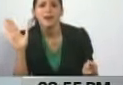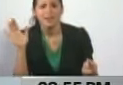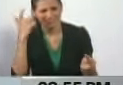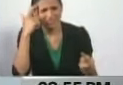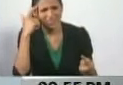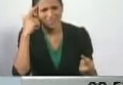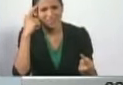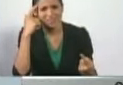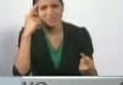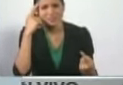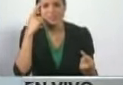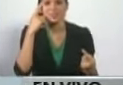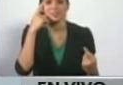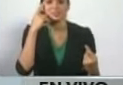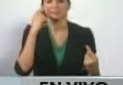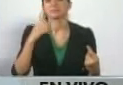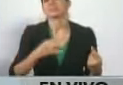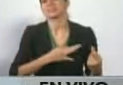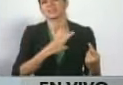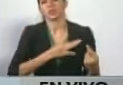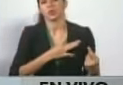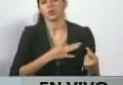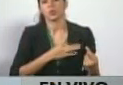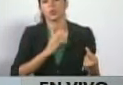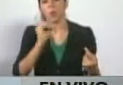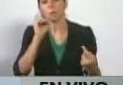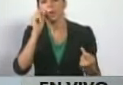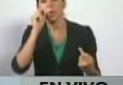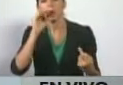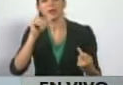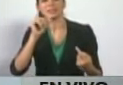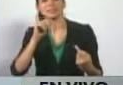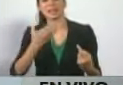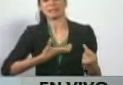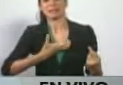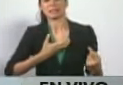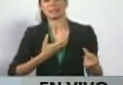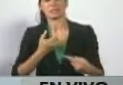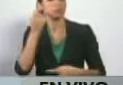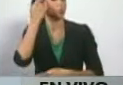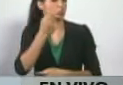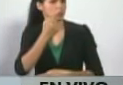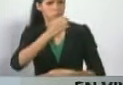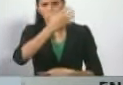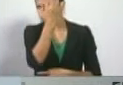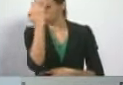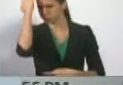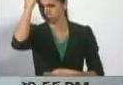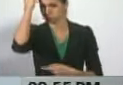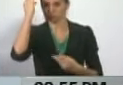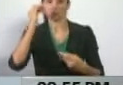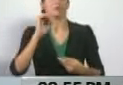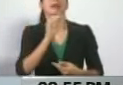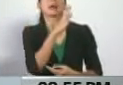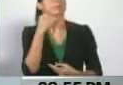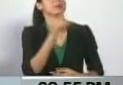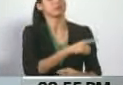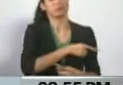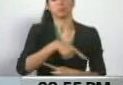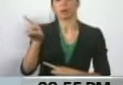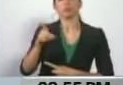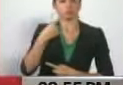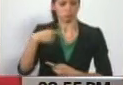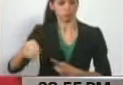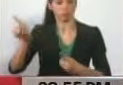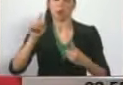Primero Justicia mandó al señor Ocariz. Correcto. Que fue designado por el señor Capriles para que lo representara él